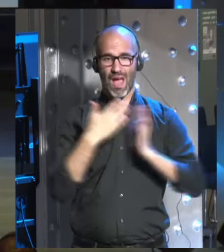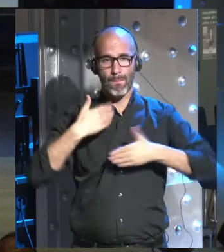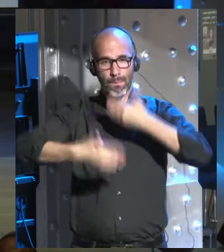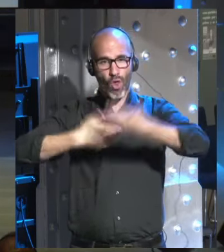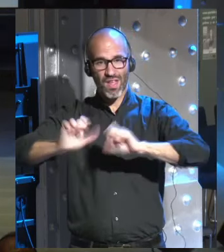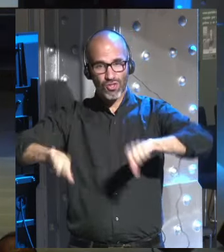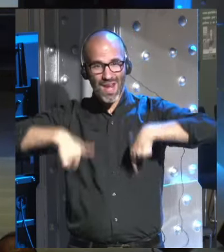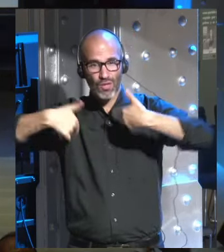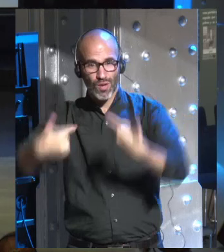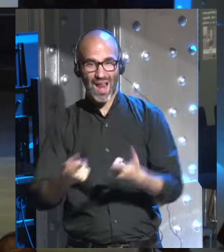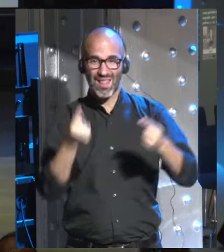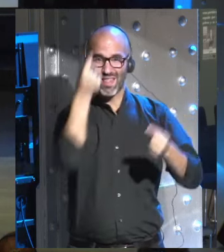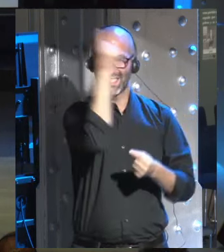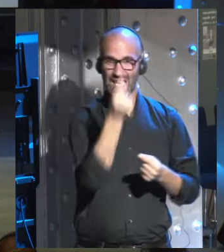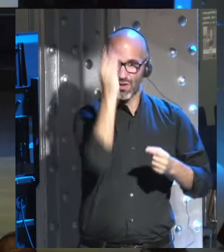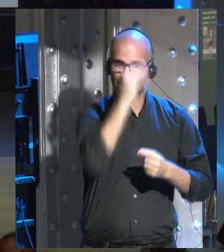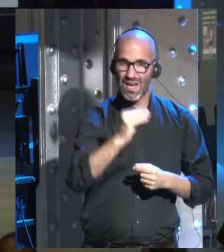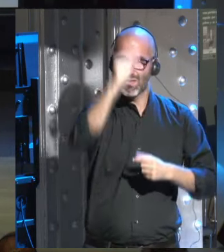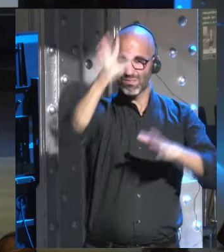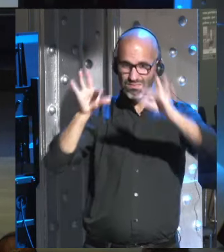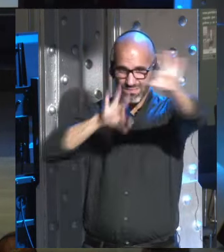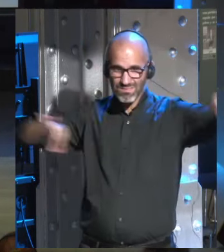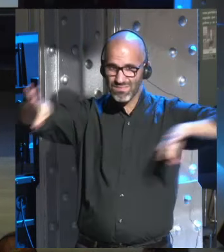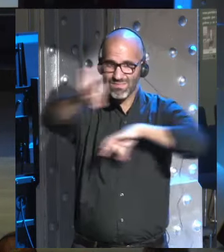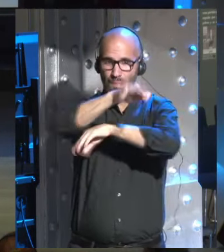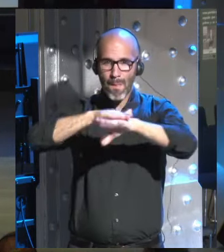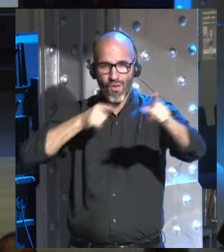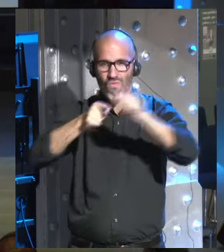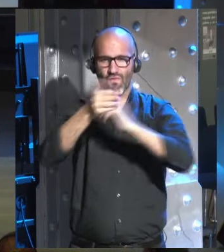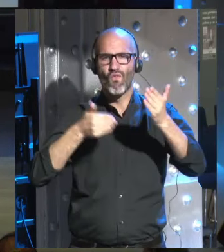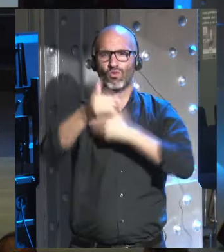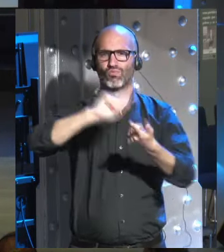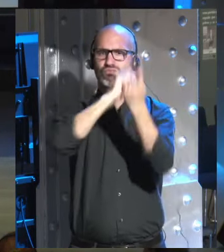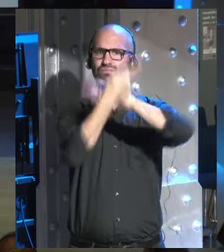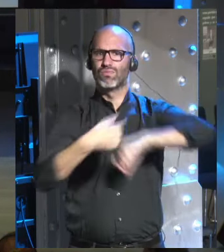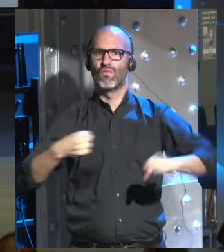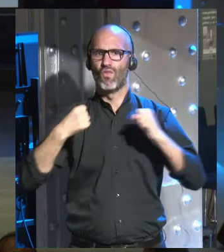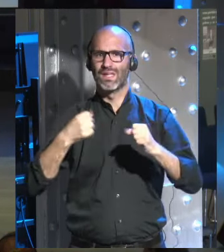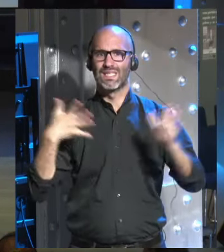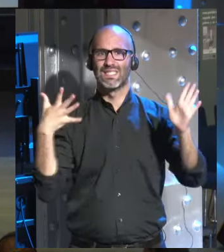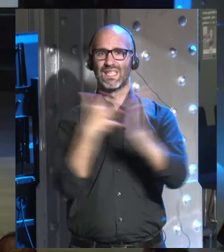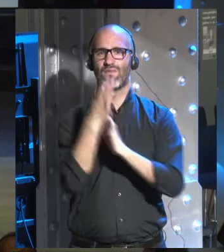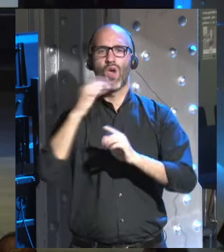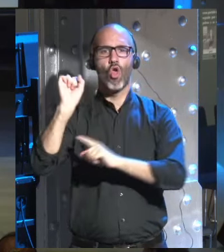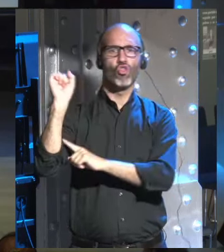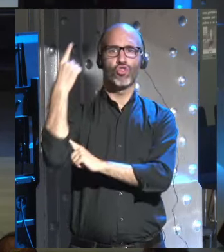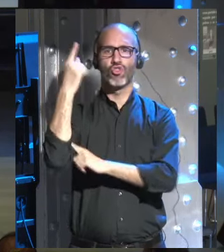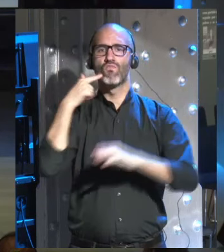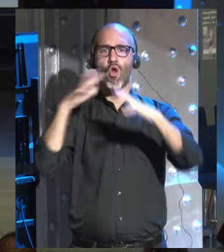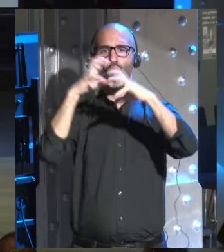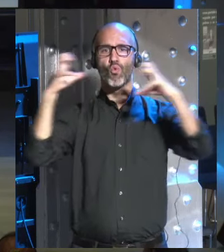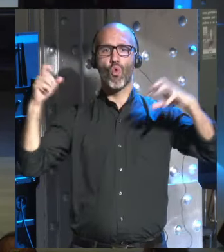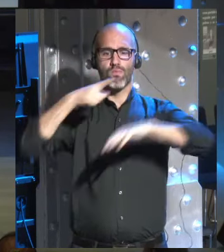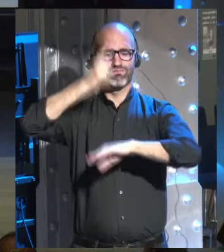con el diseño inteligente. No el diseño inteligente de un dios por encima de las nubes,